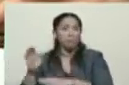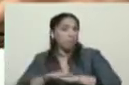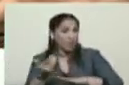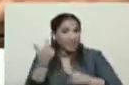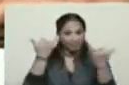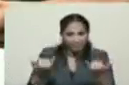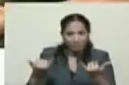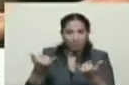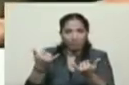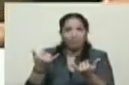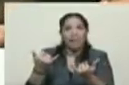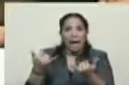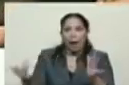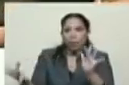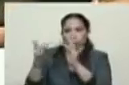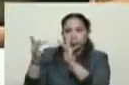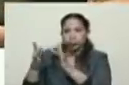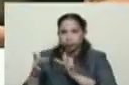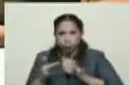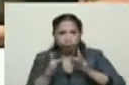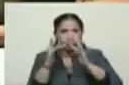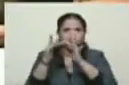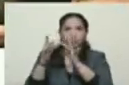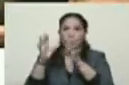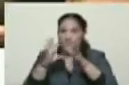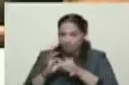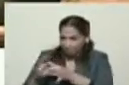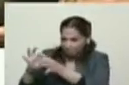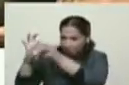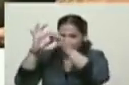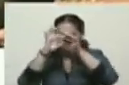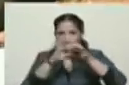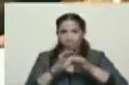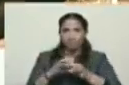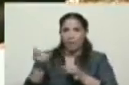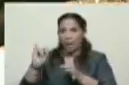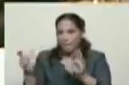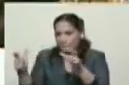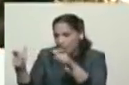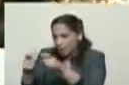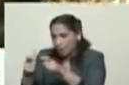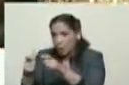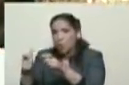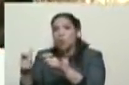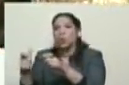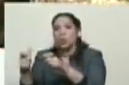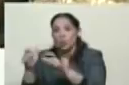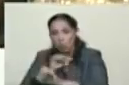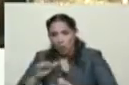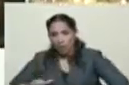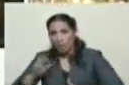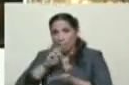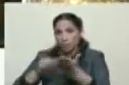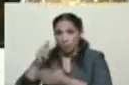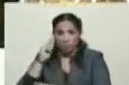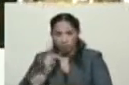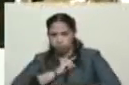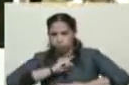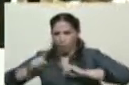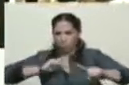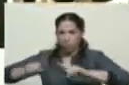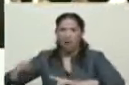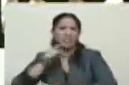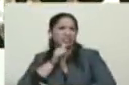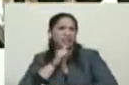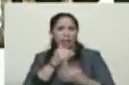está establecida directamente la relación existente entre este pequeño grupo de guardias nacionales, quién les dio las órdenes, quién